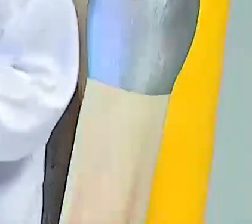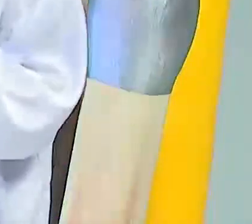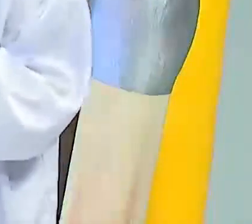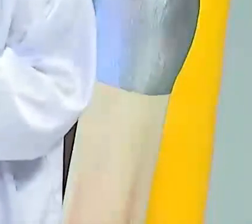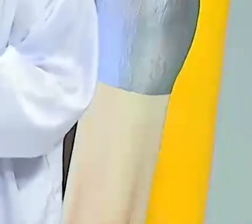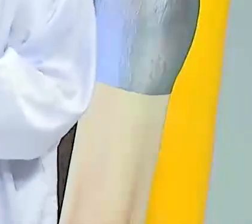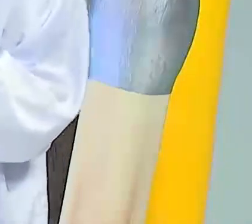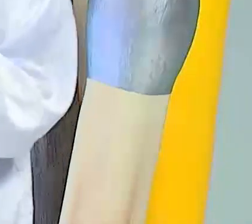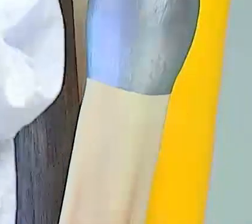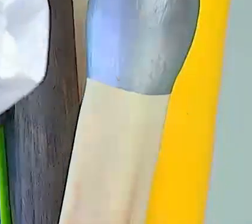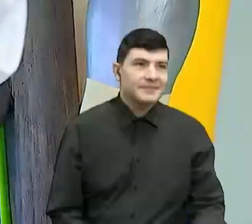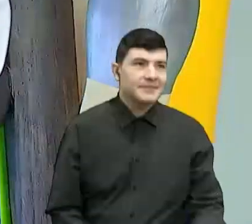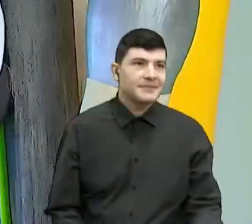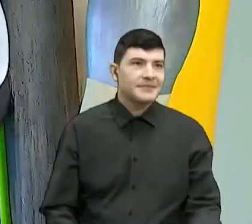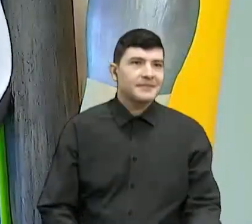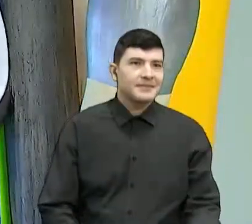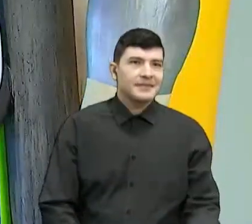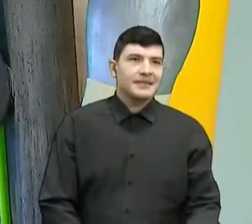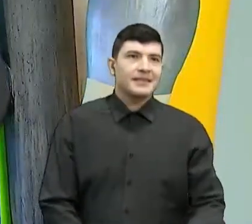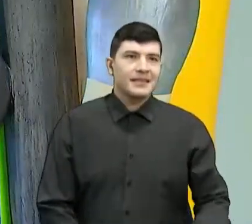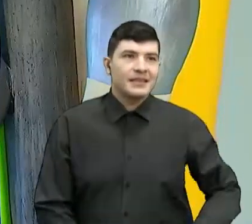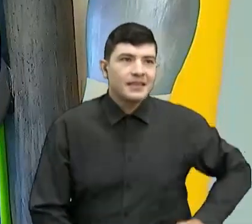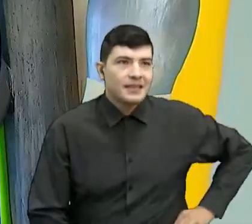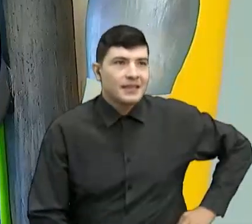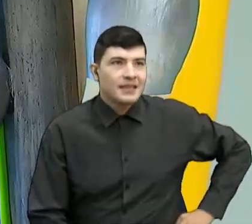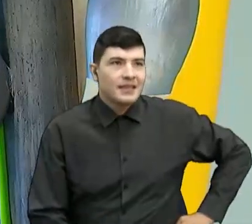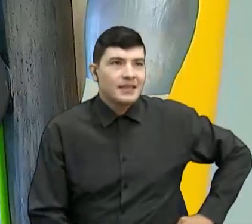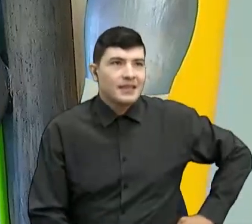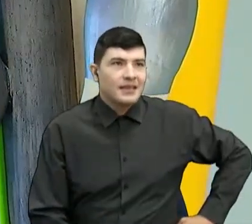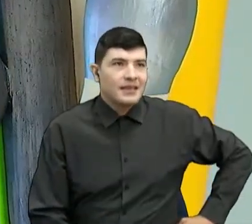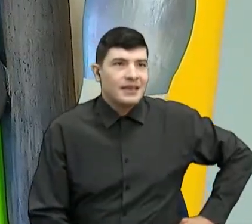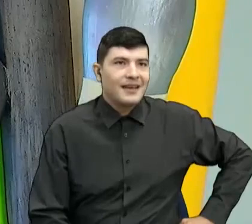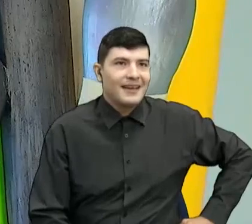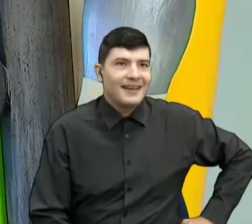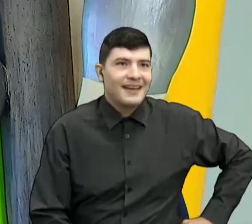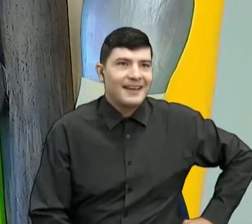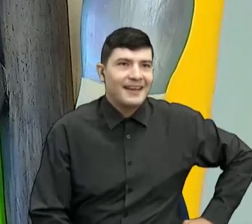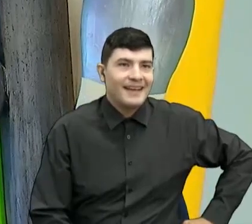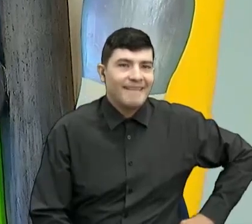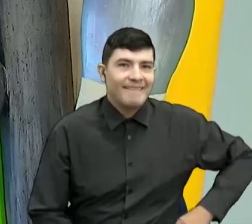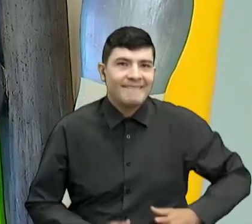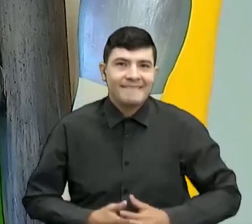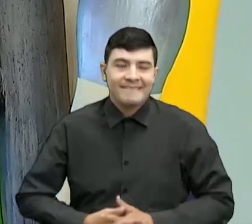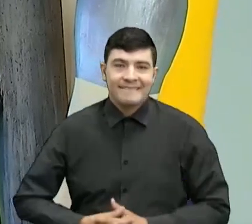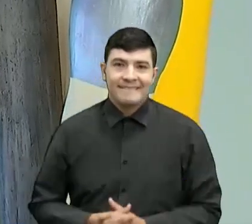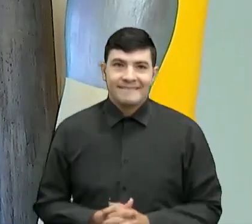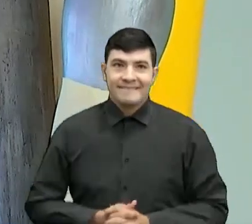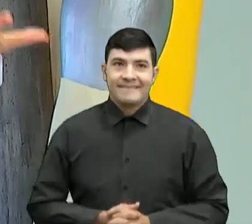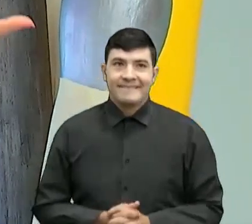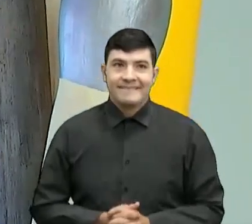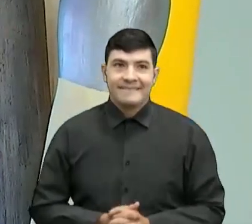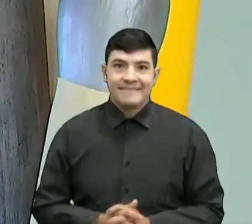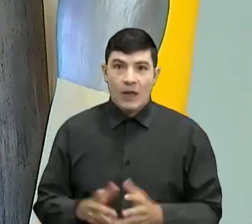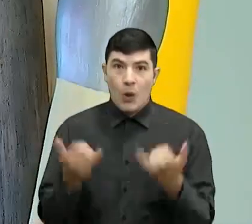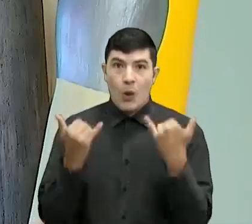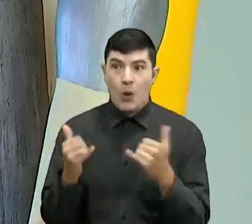Oigan, amores, imagínense que nuestro doctor, doctor, doctor, doctor, doctor,